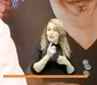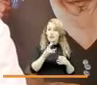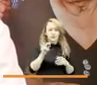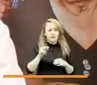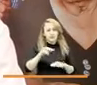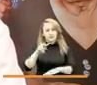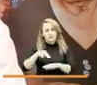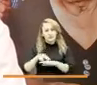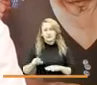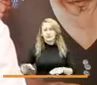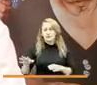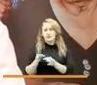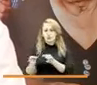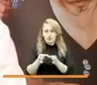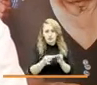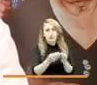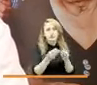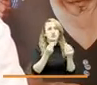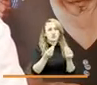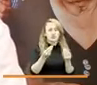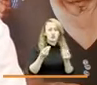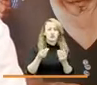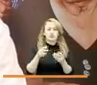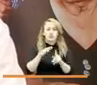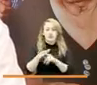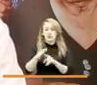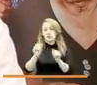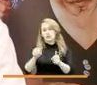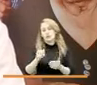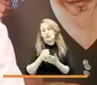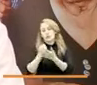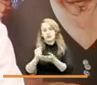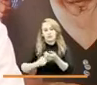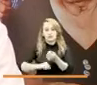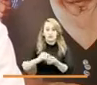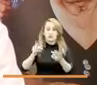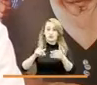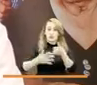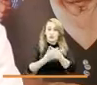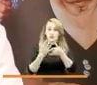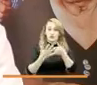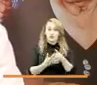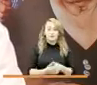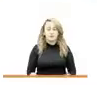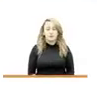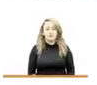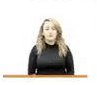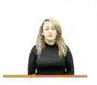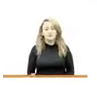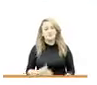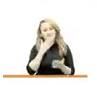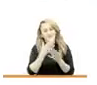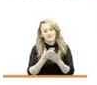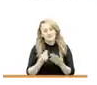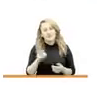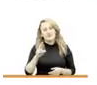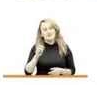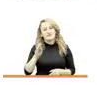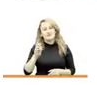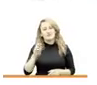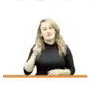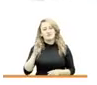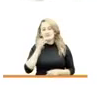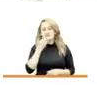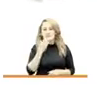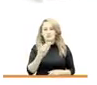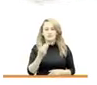municipios que han sido afectados reciban este beneficio y en Colombia también muchas gracias Roberto muchísimas gracias a